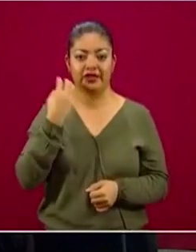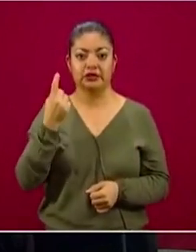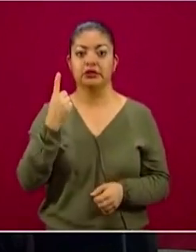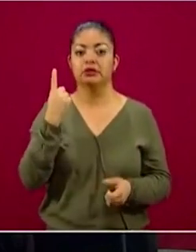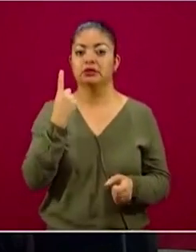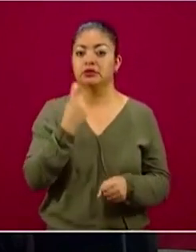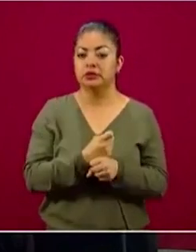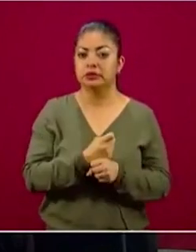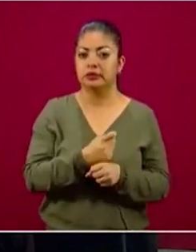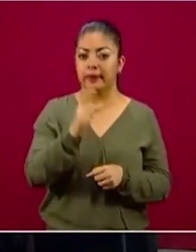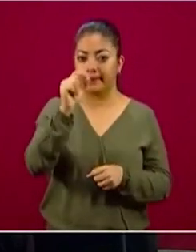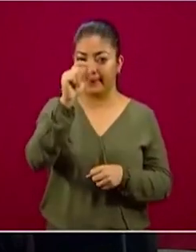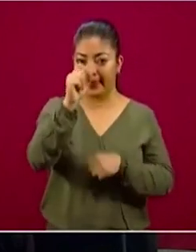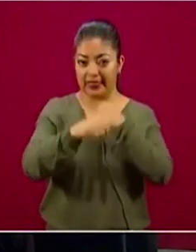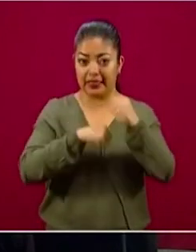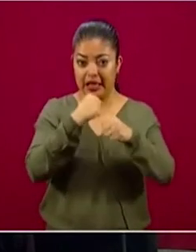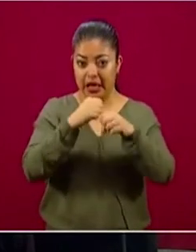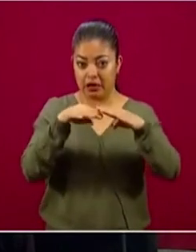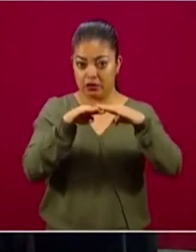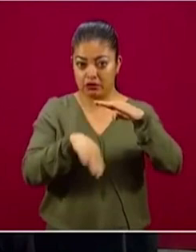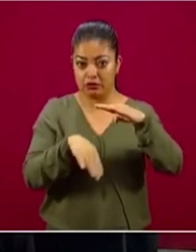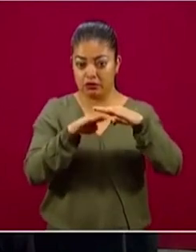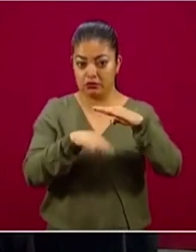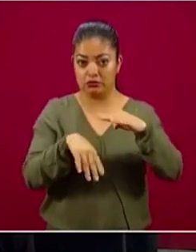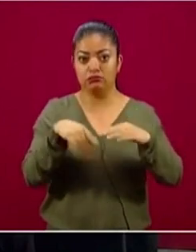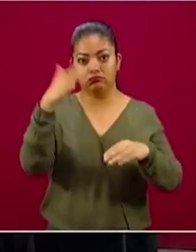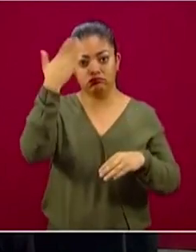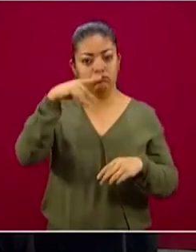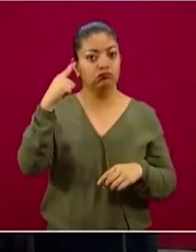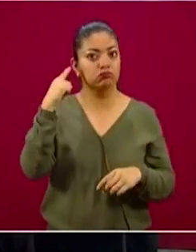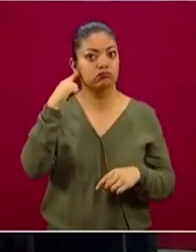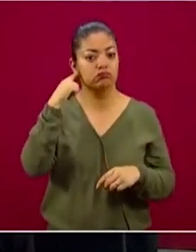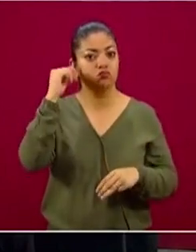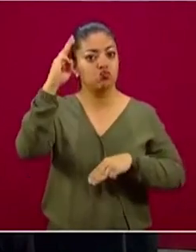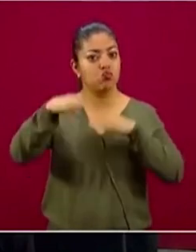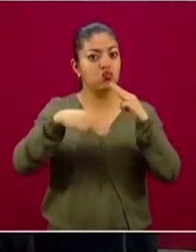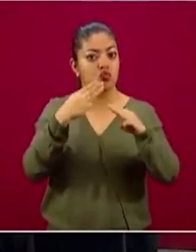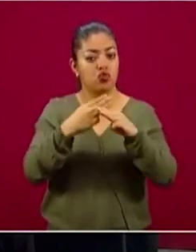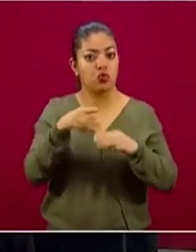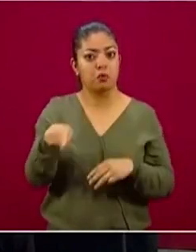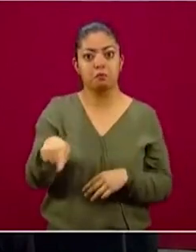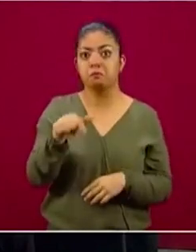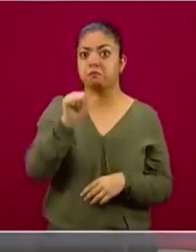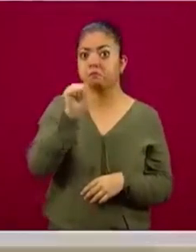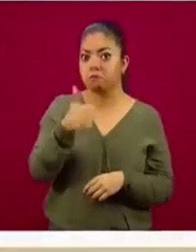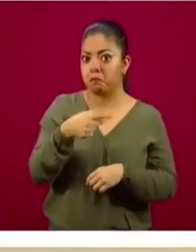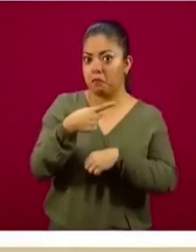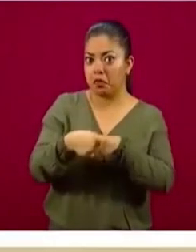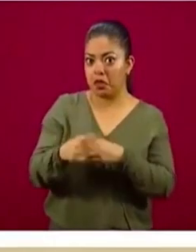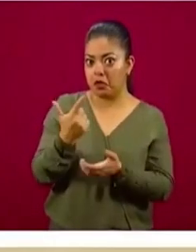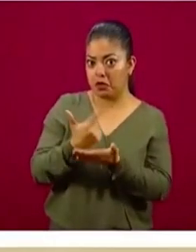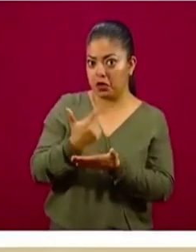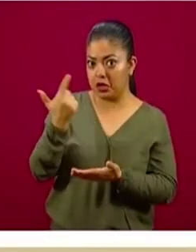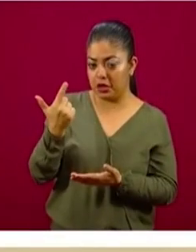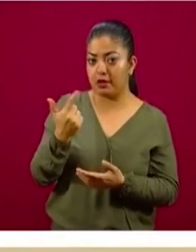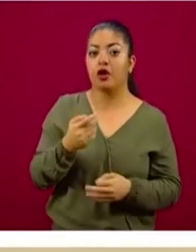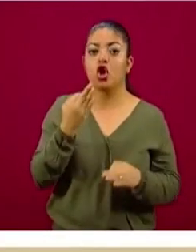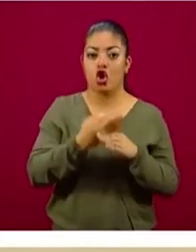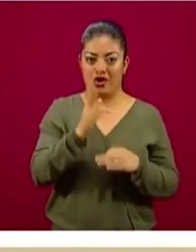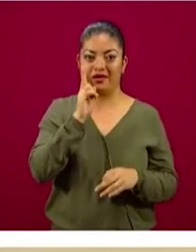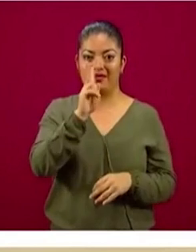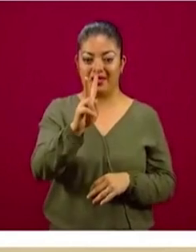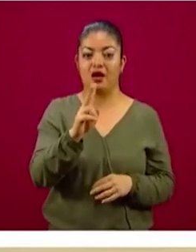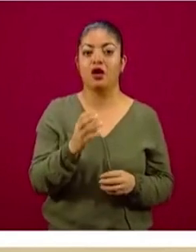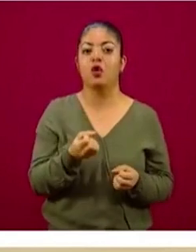menor de 20 años es la población que mundialmente es menos afectada. Nosotros vamos a ver los datos acá,